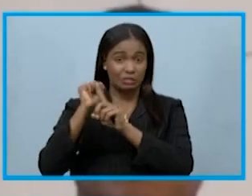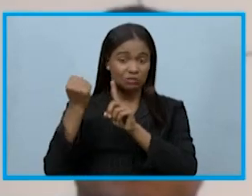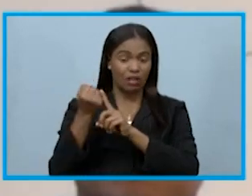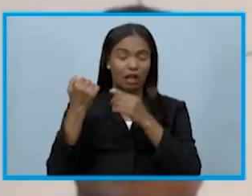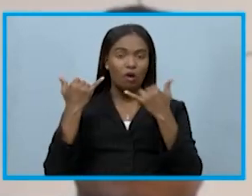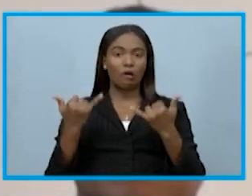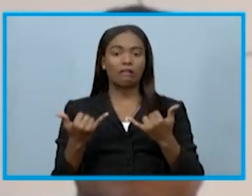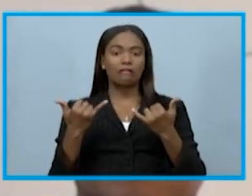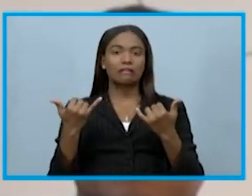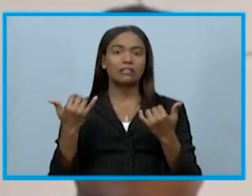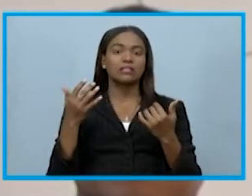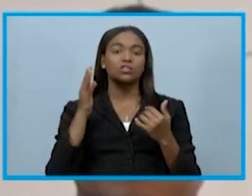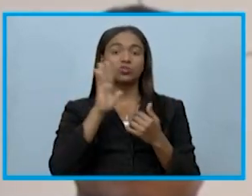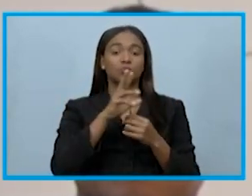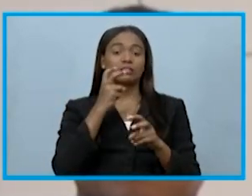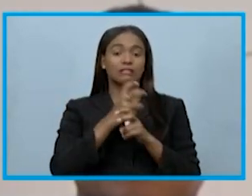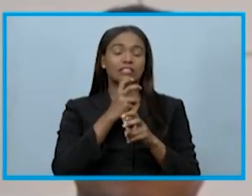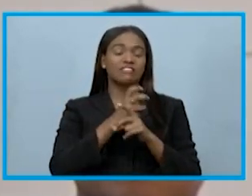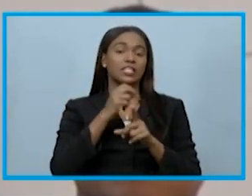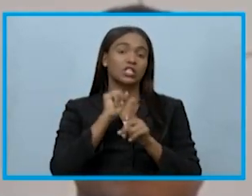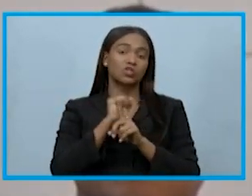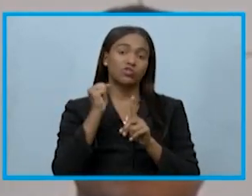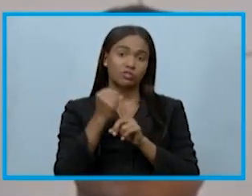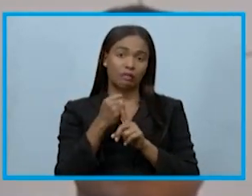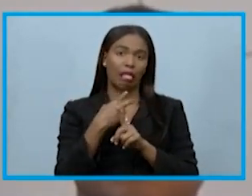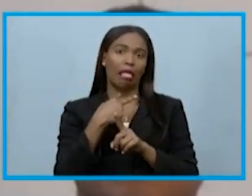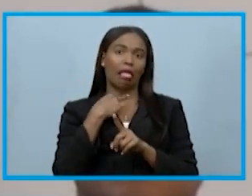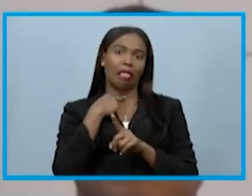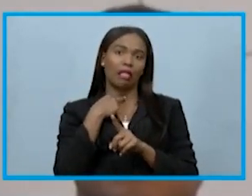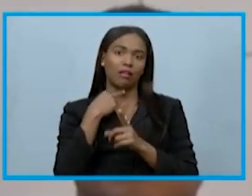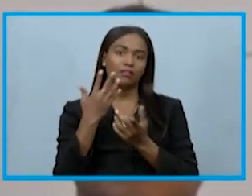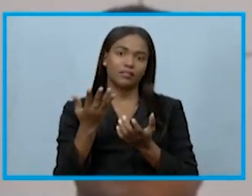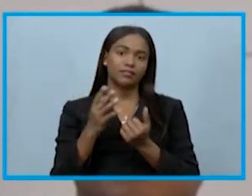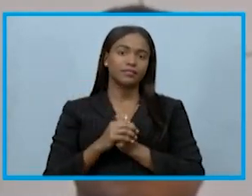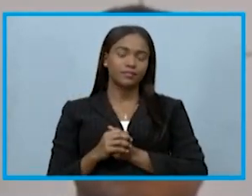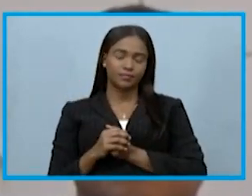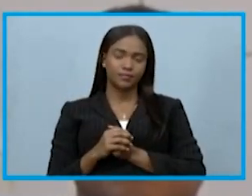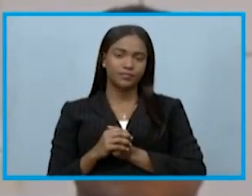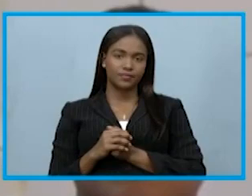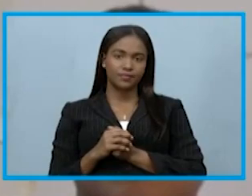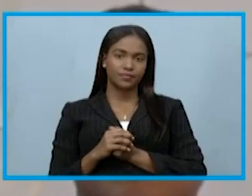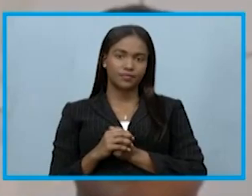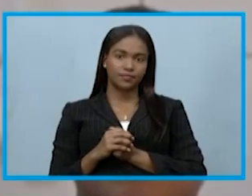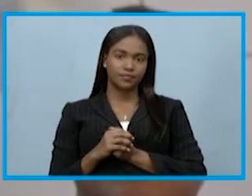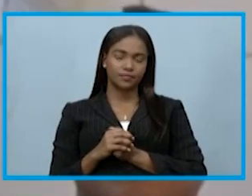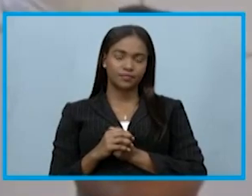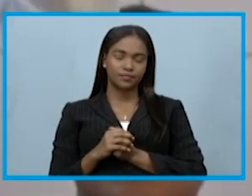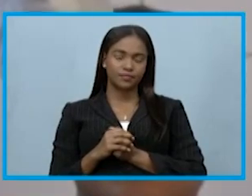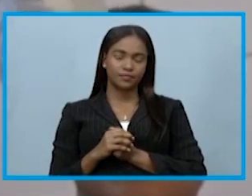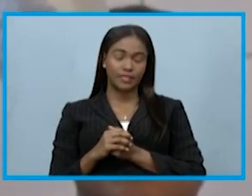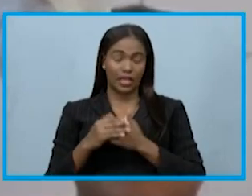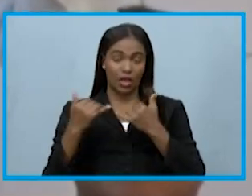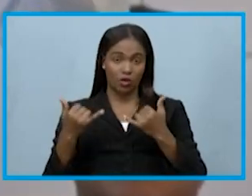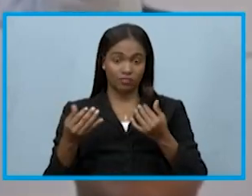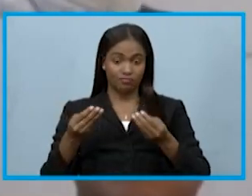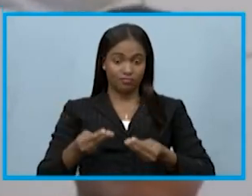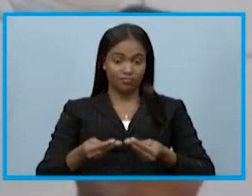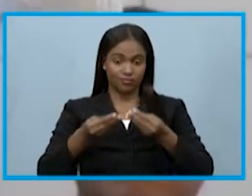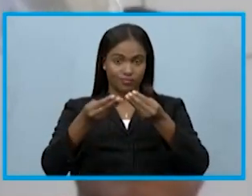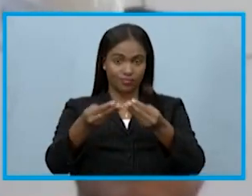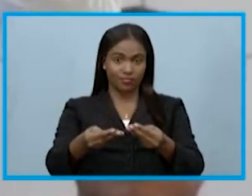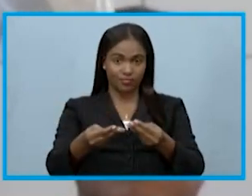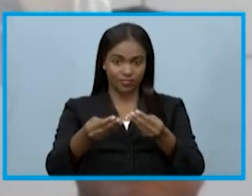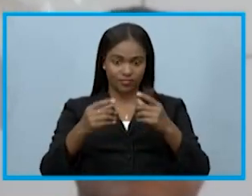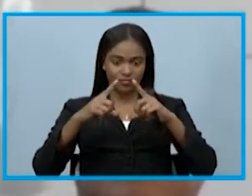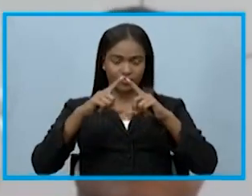hoy bajo una situación compleja que ha comprometido su capacidad de pago. Con la entrega de